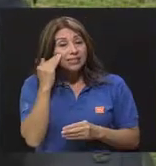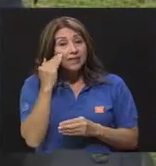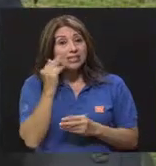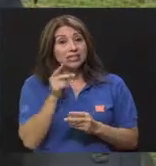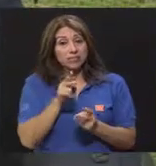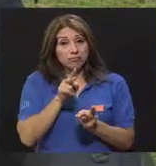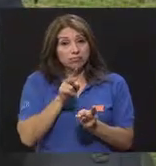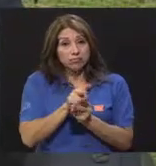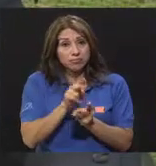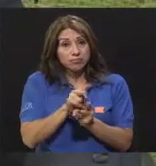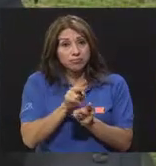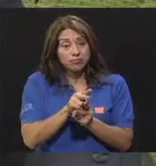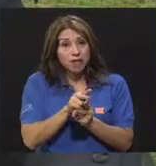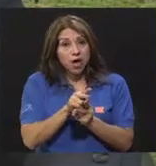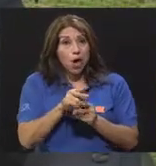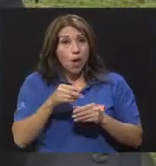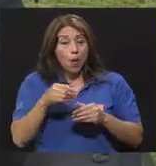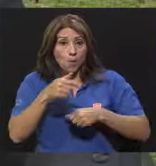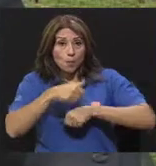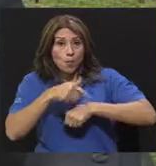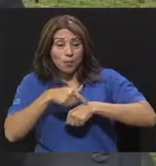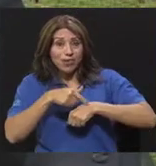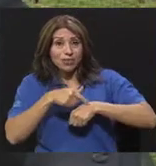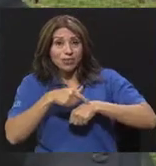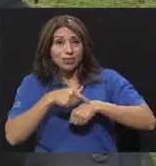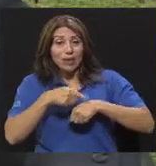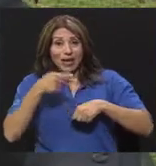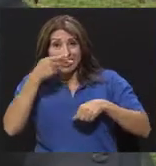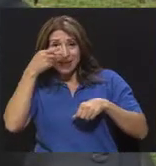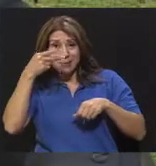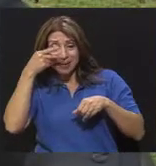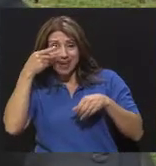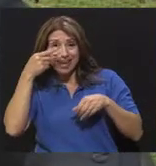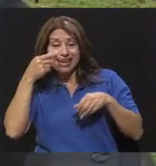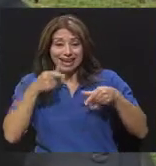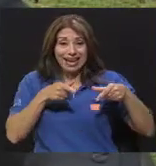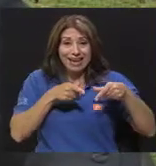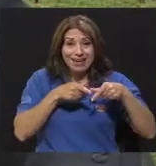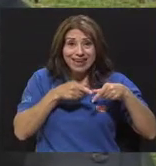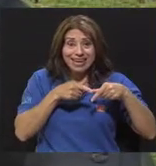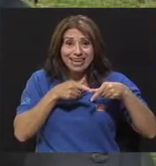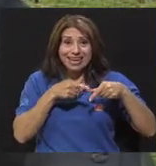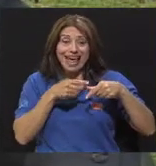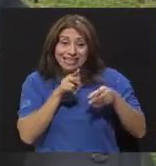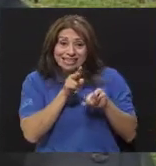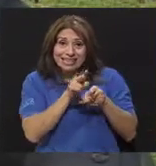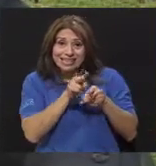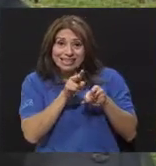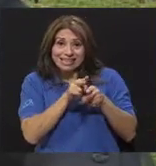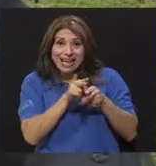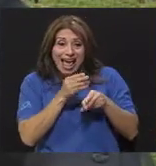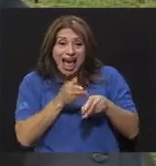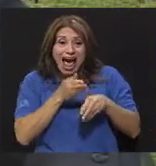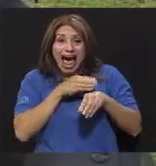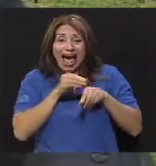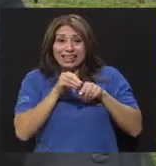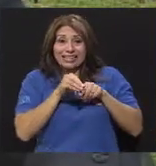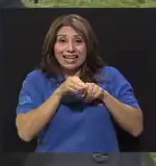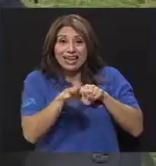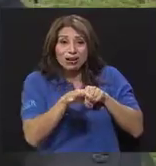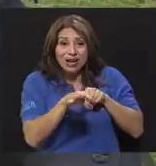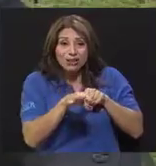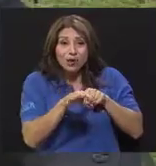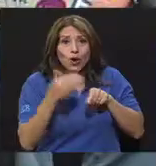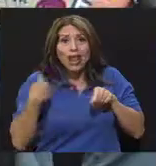si el coito interrumpido, que es como ustedes saben, la penetración y el retiro del pene antes de que ocurra la eyaculación